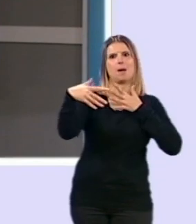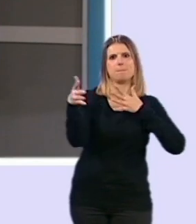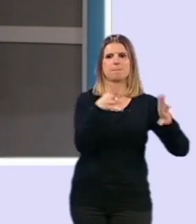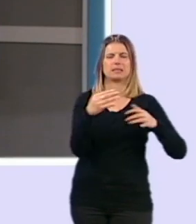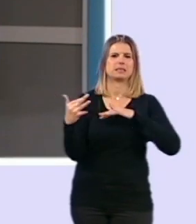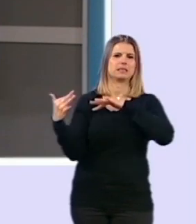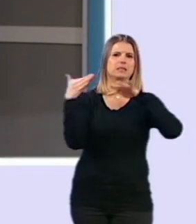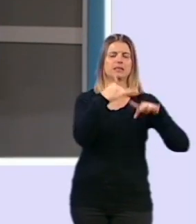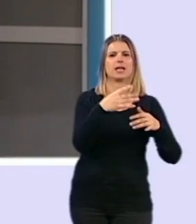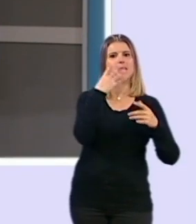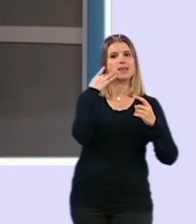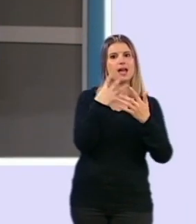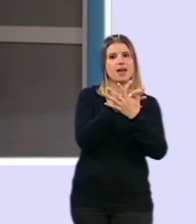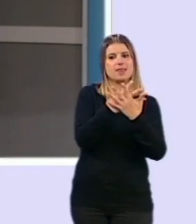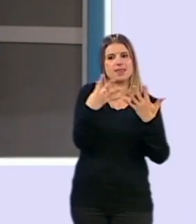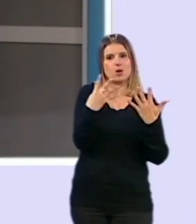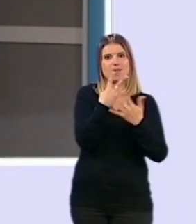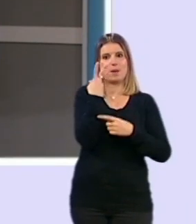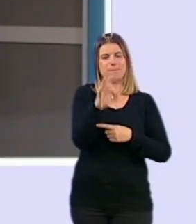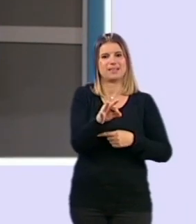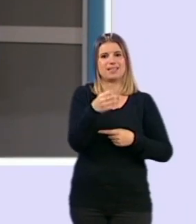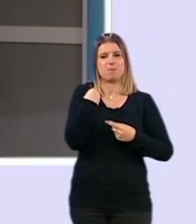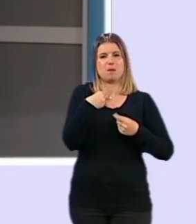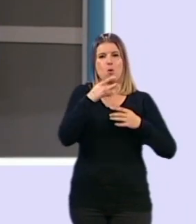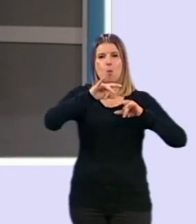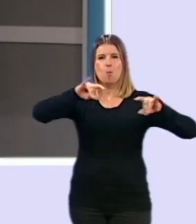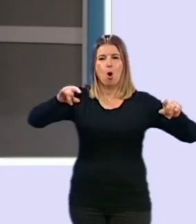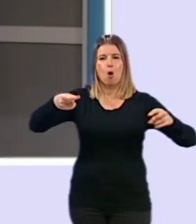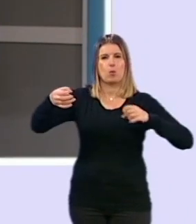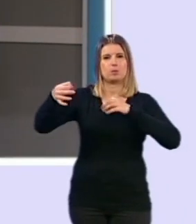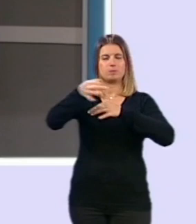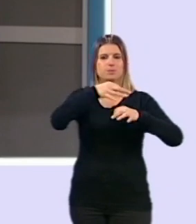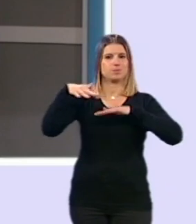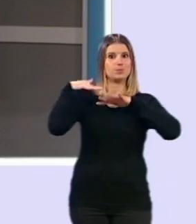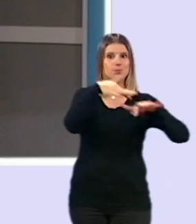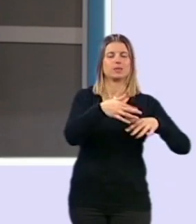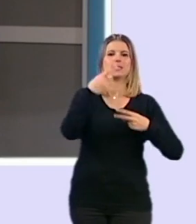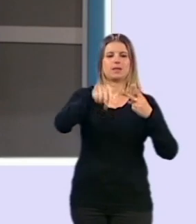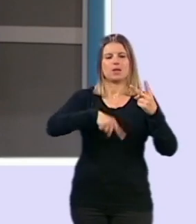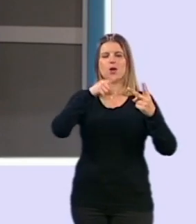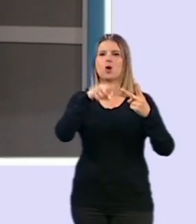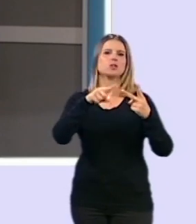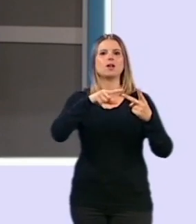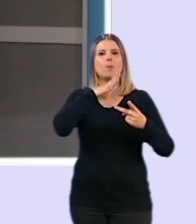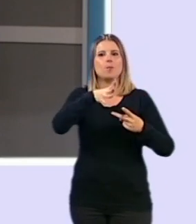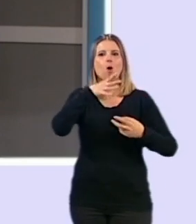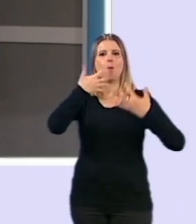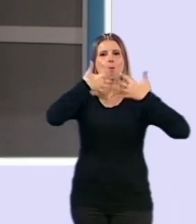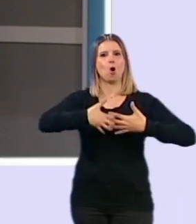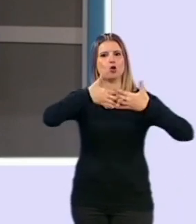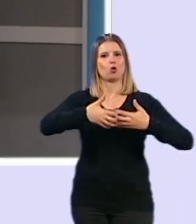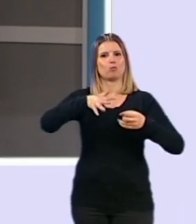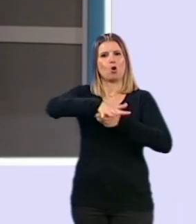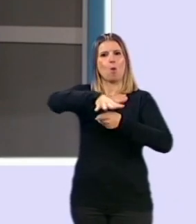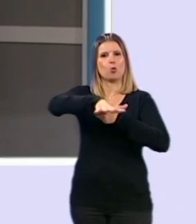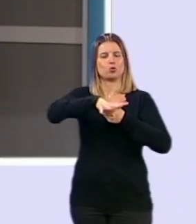días 19 y 20, hubo ese pequeño repunte de partículas. Y también las que vienen a consecuencia de la combustión de los motores de los vehículos,